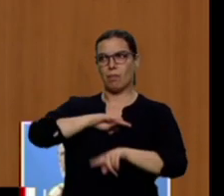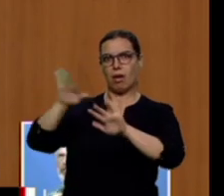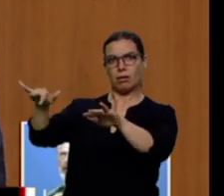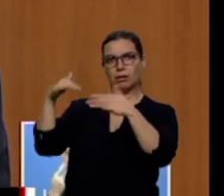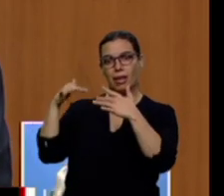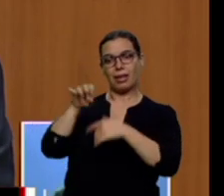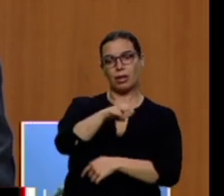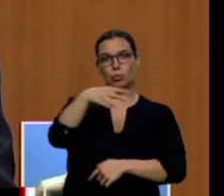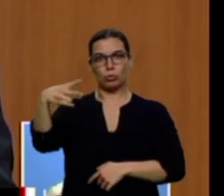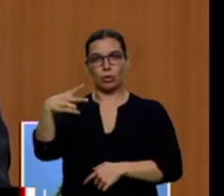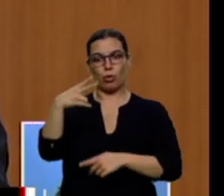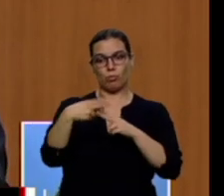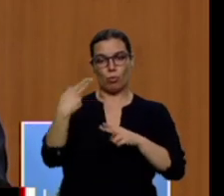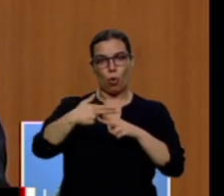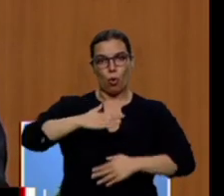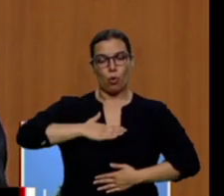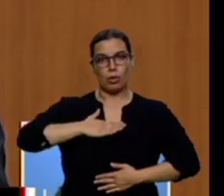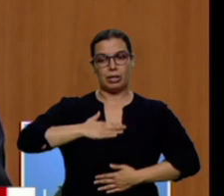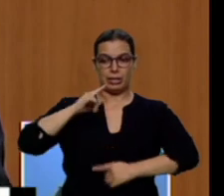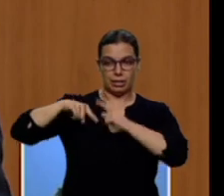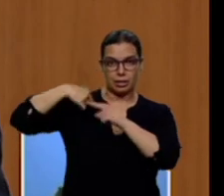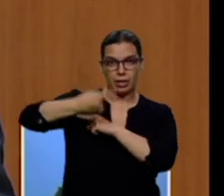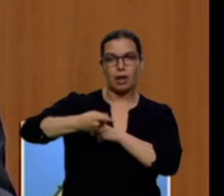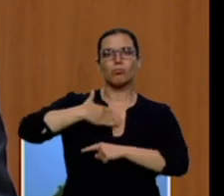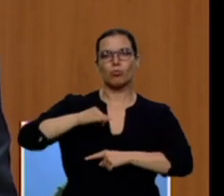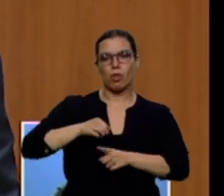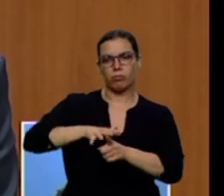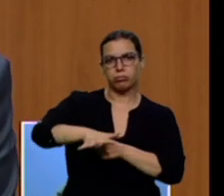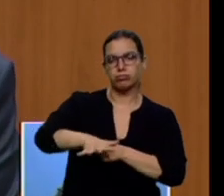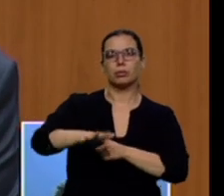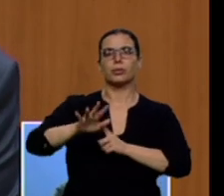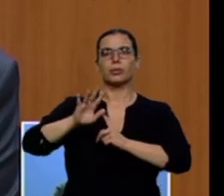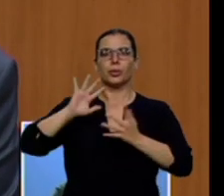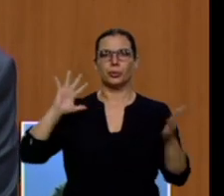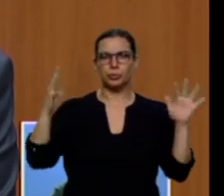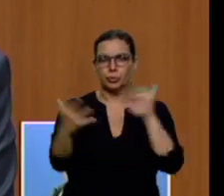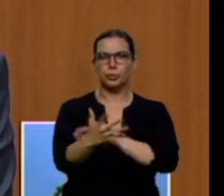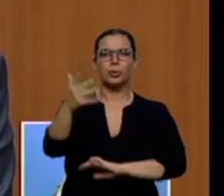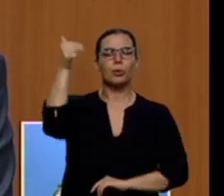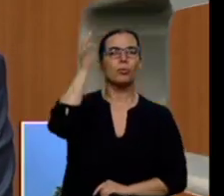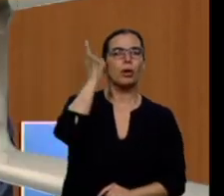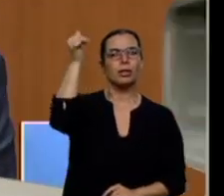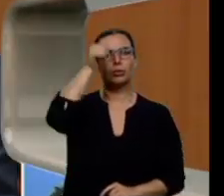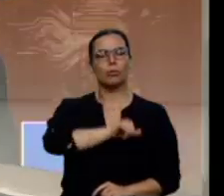nuestras políticas permitan la transformación de las mujeres y de los hombres de Castilla y León.